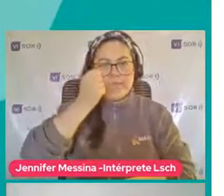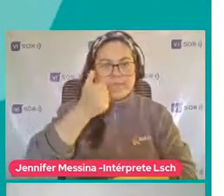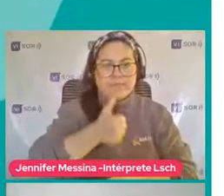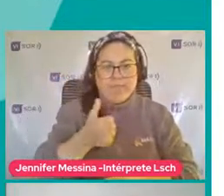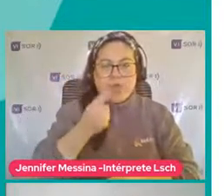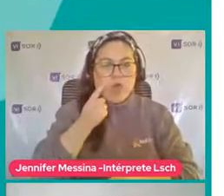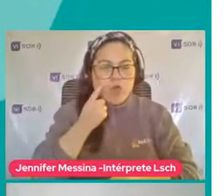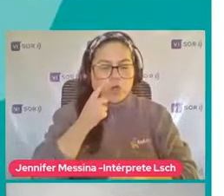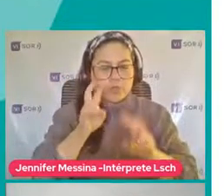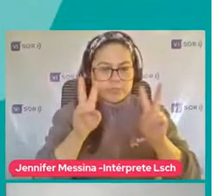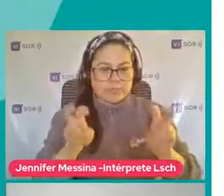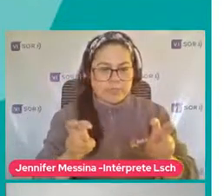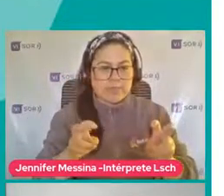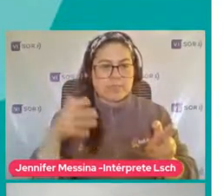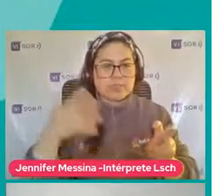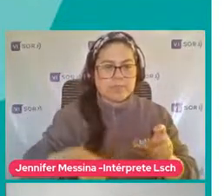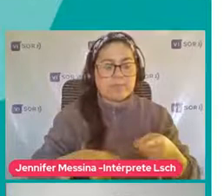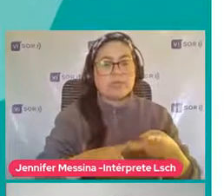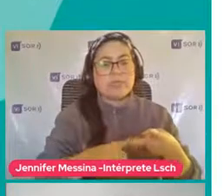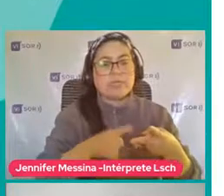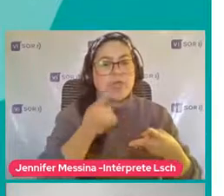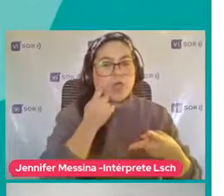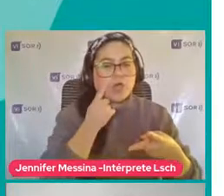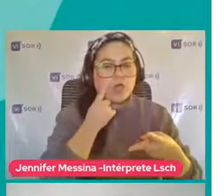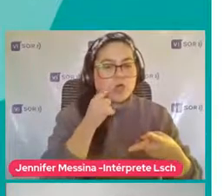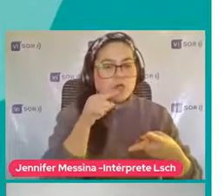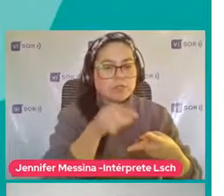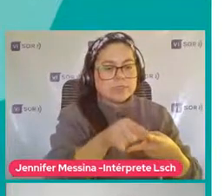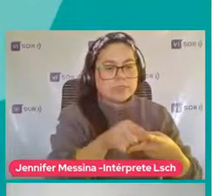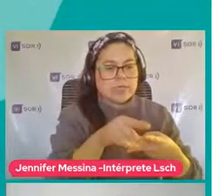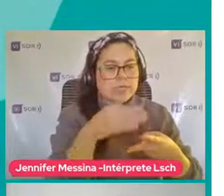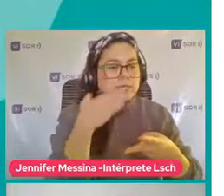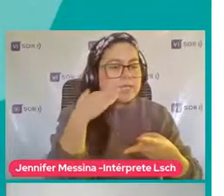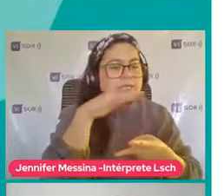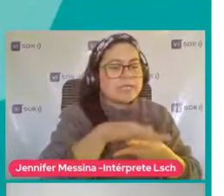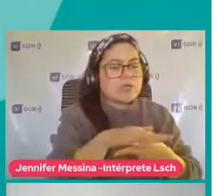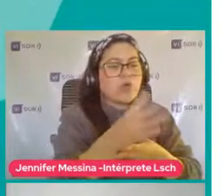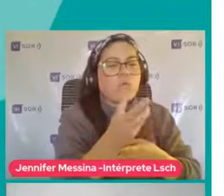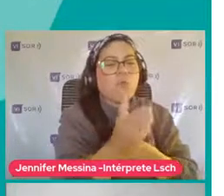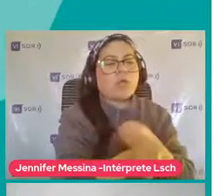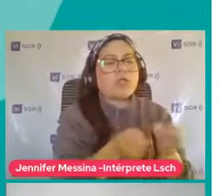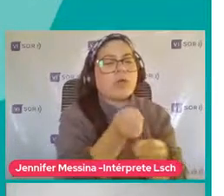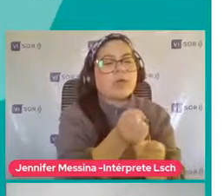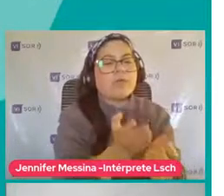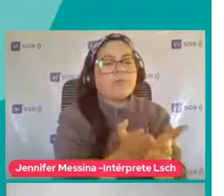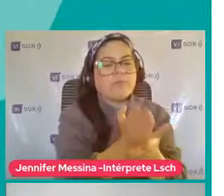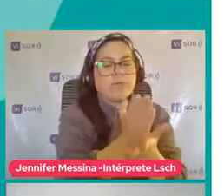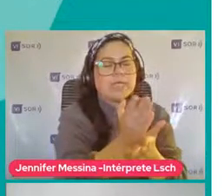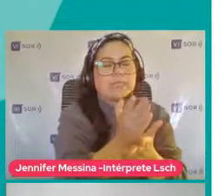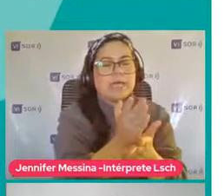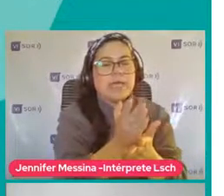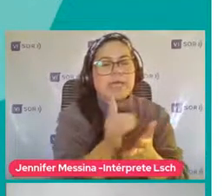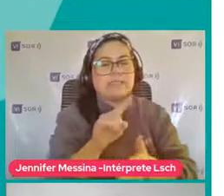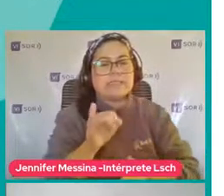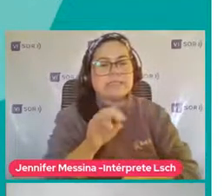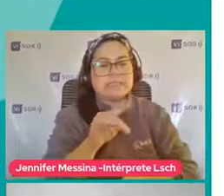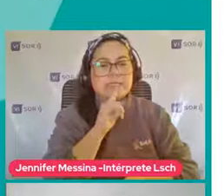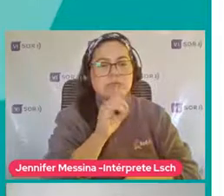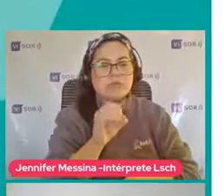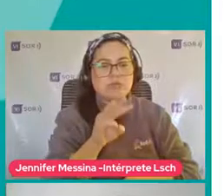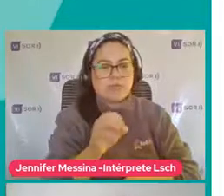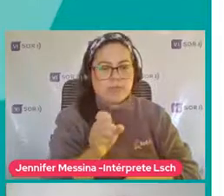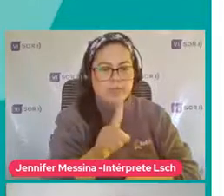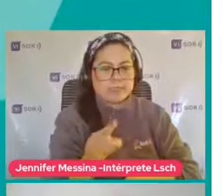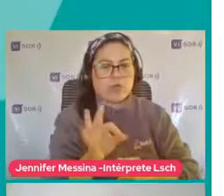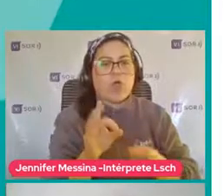necesario Conocer La edad de inicio De estos síntomas O de las características Que puede tener el niño Y Cómo